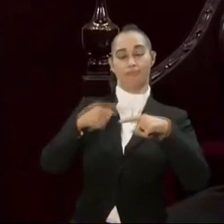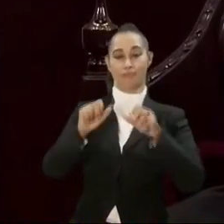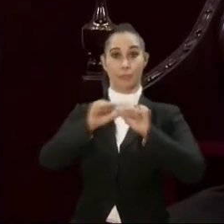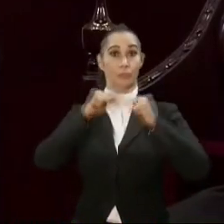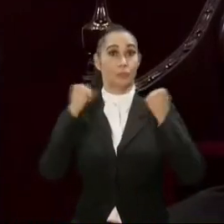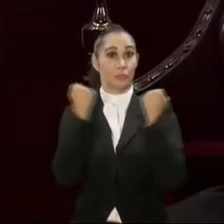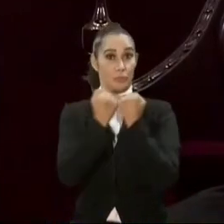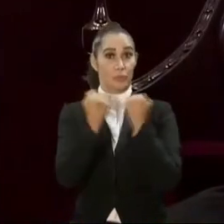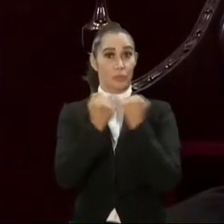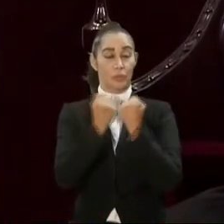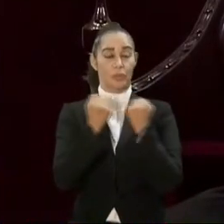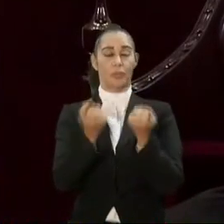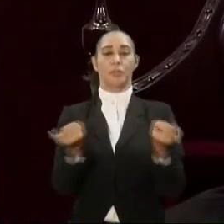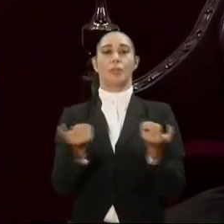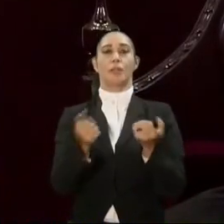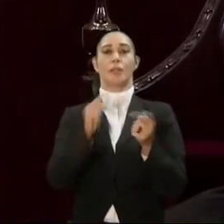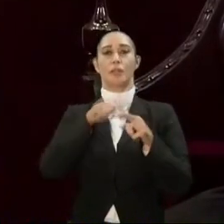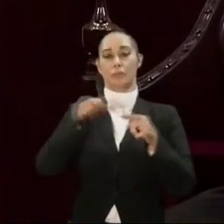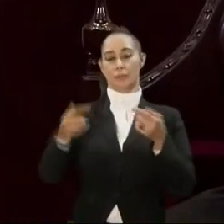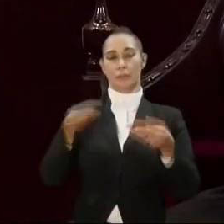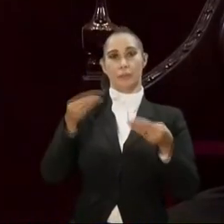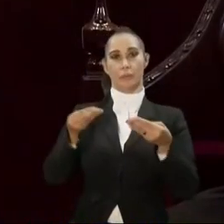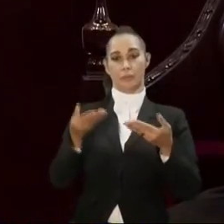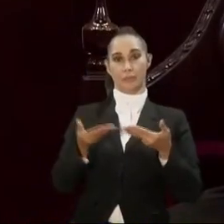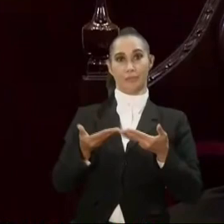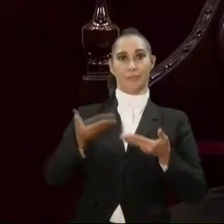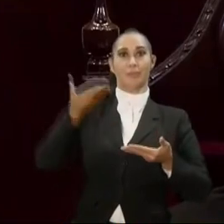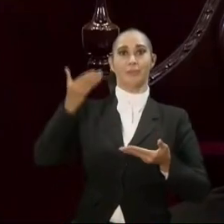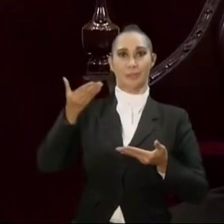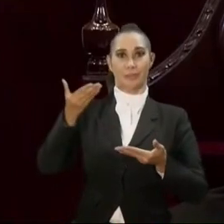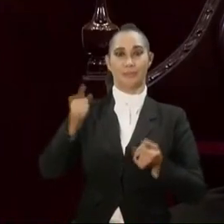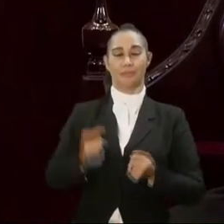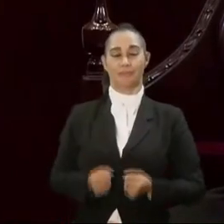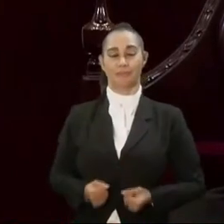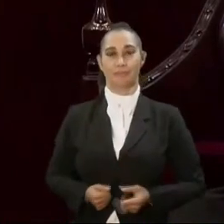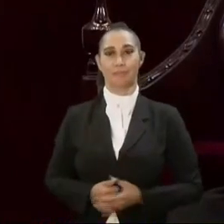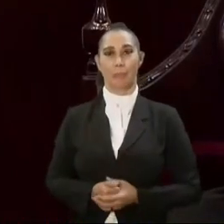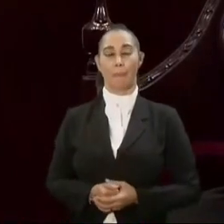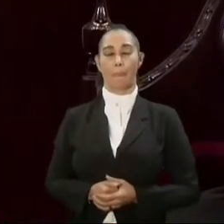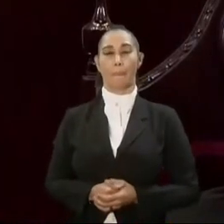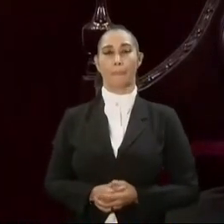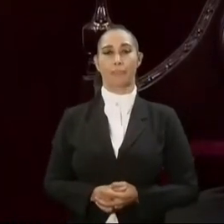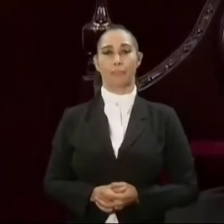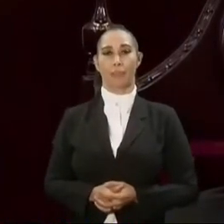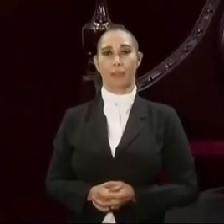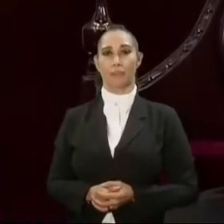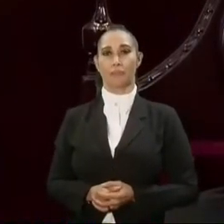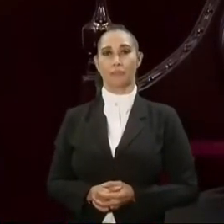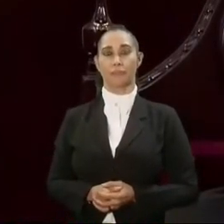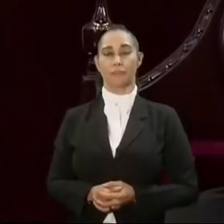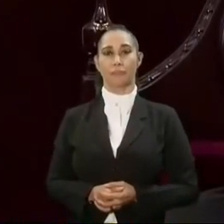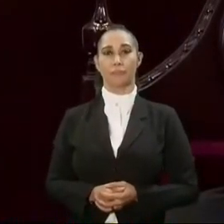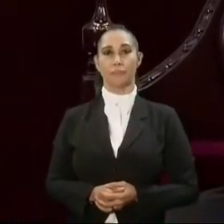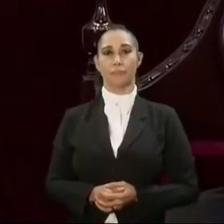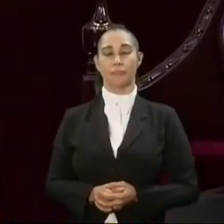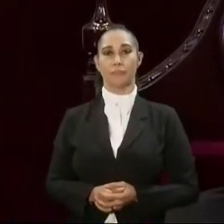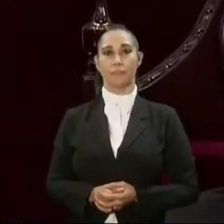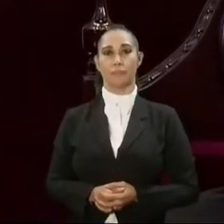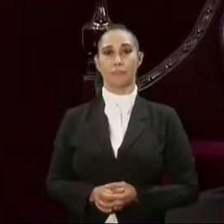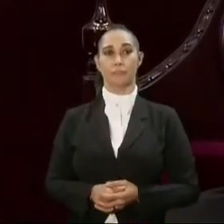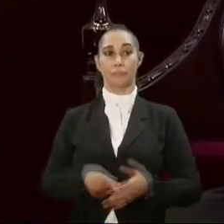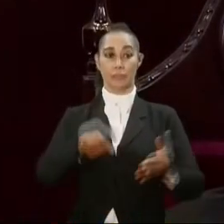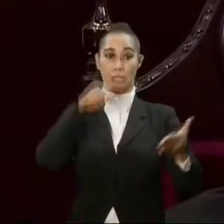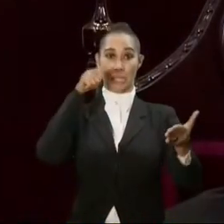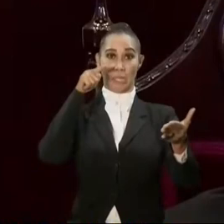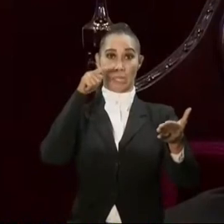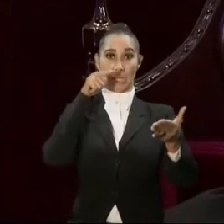social han sufrido en ambos casos un incremento. Este es un fenómeno que